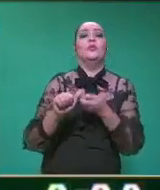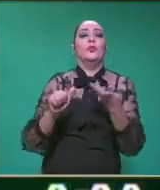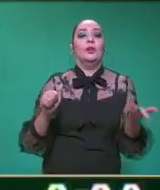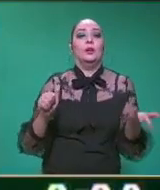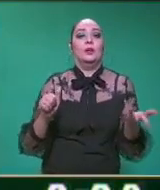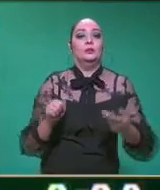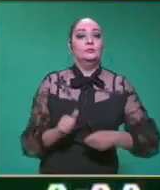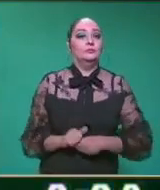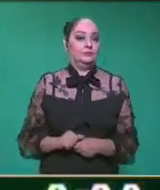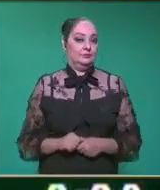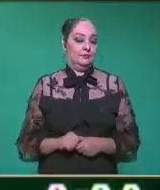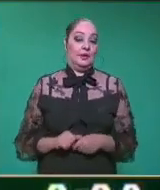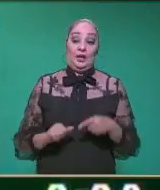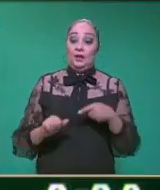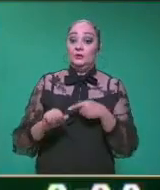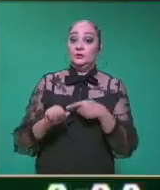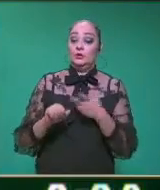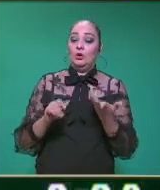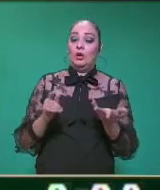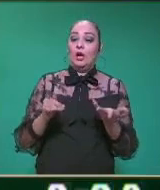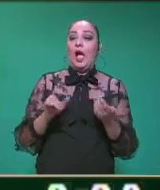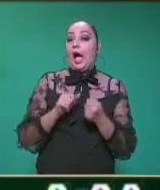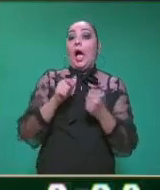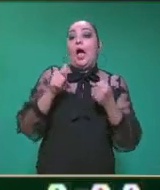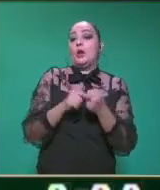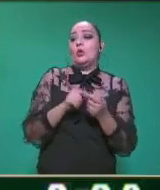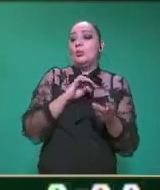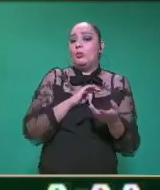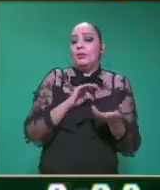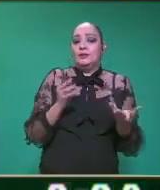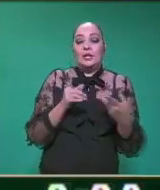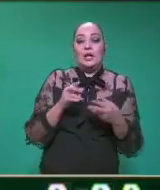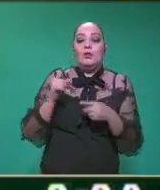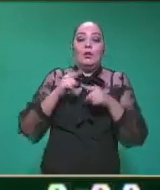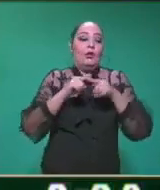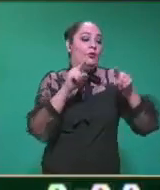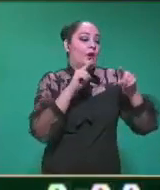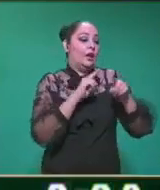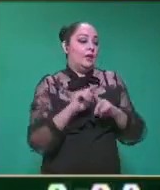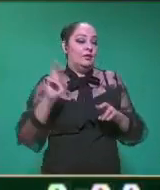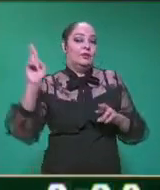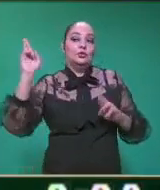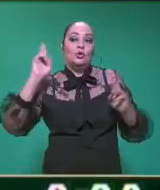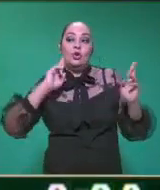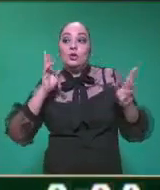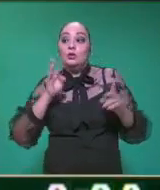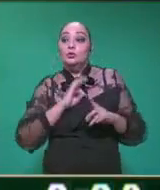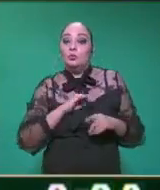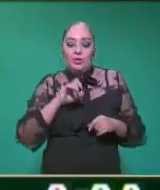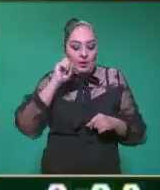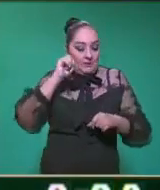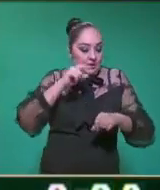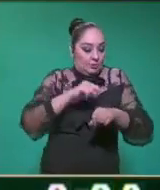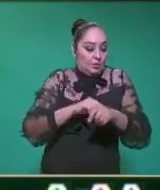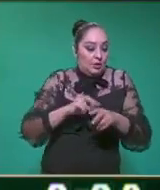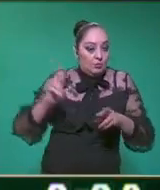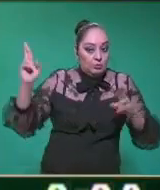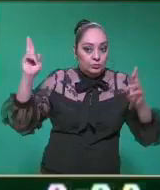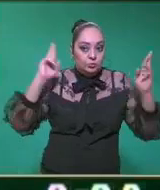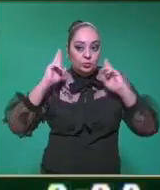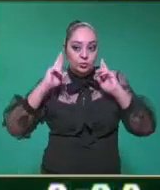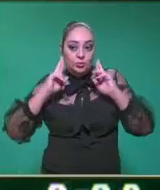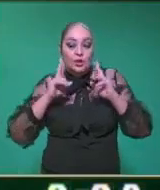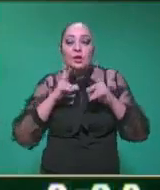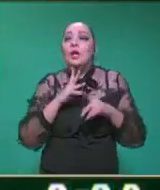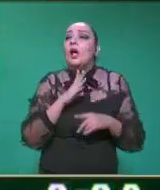La armonía es un elemento que permite que varios sonidos se puedan oír al mismo tiempo. Perfecto. Y que hagan una